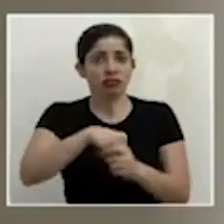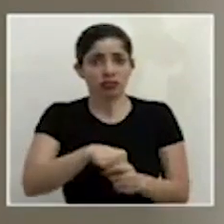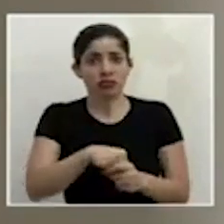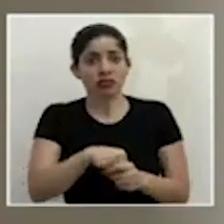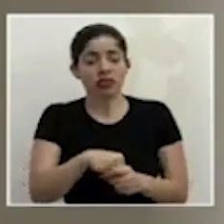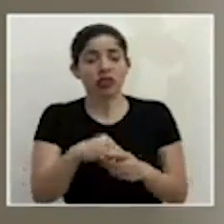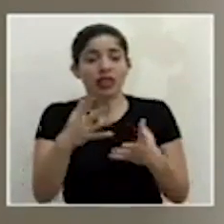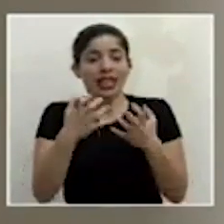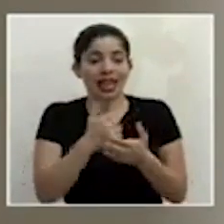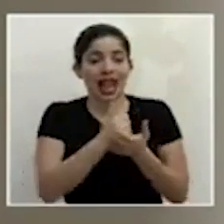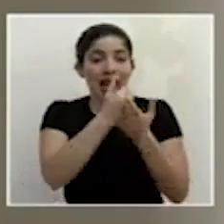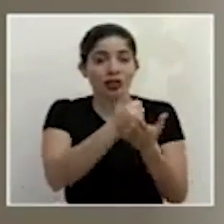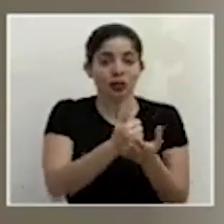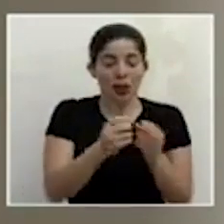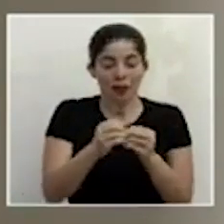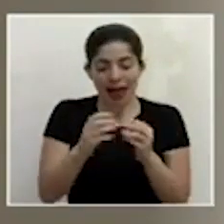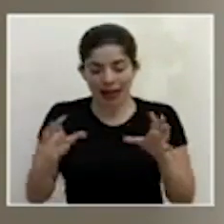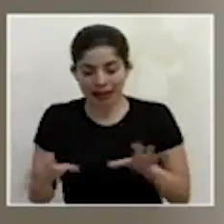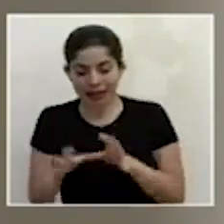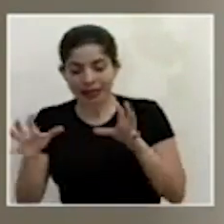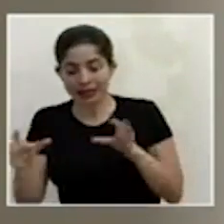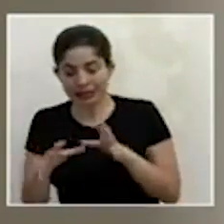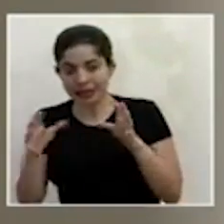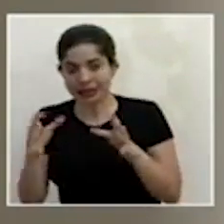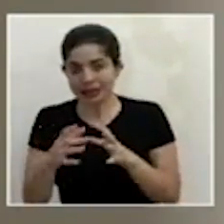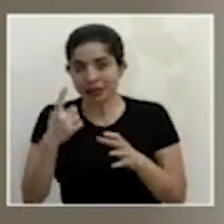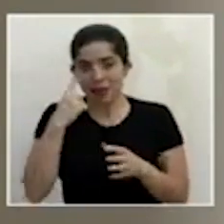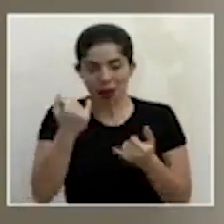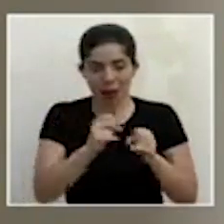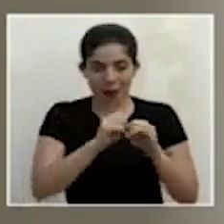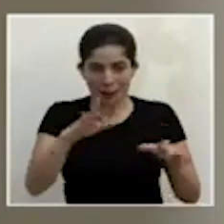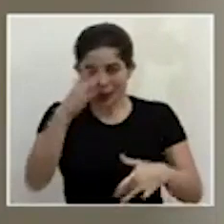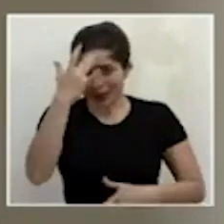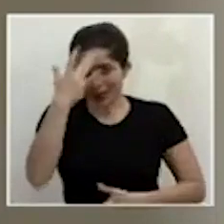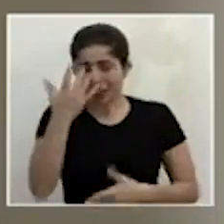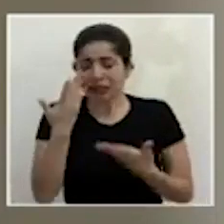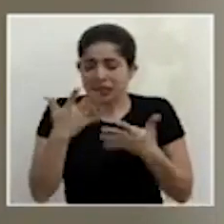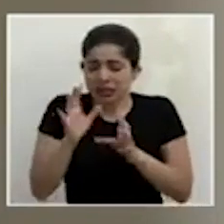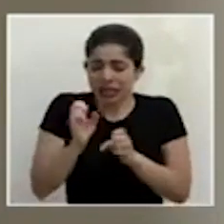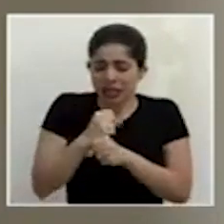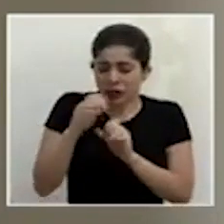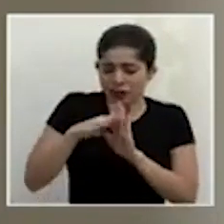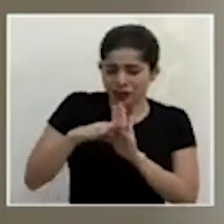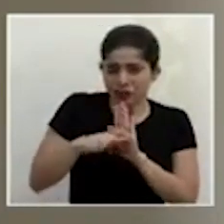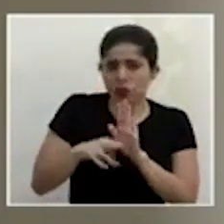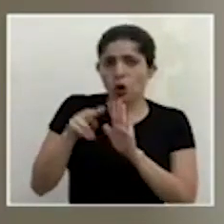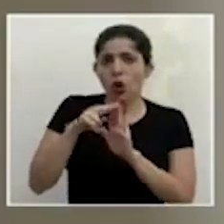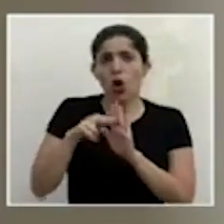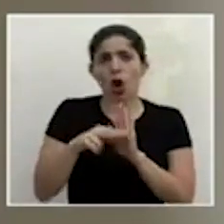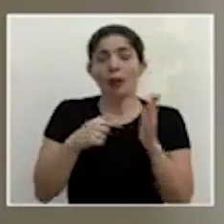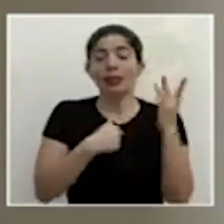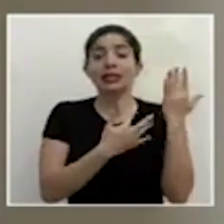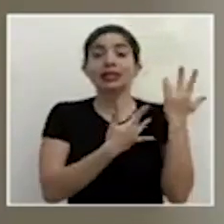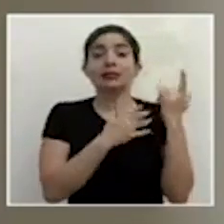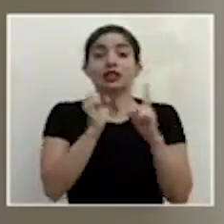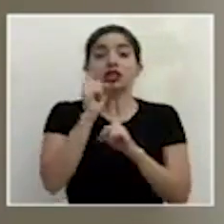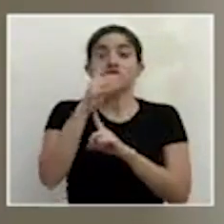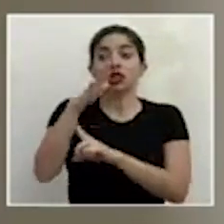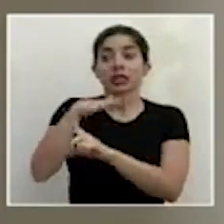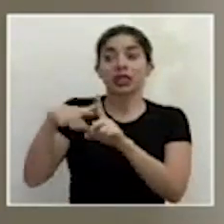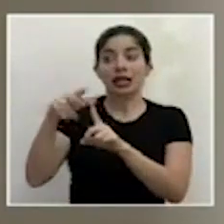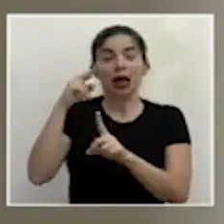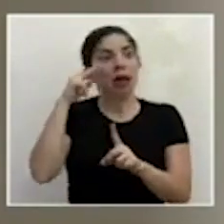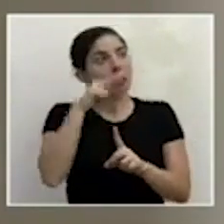lo que queremos ayudar y ser proactivos en el ataque de esta pandemia hemos desarrollado un marco normativo que esperemos que a nivel de la sociedad les